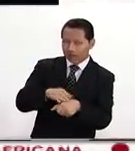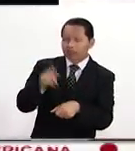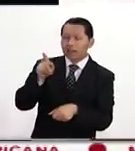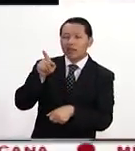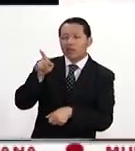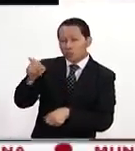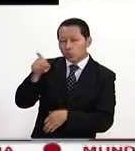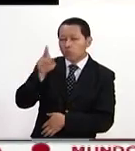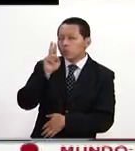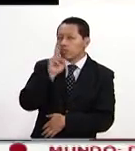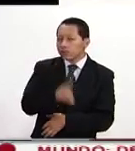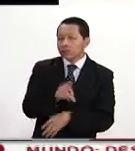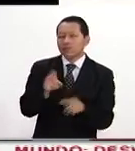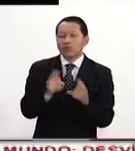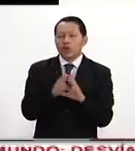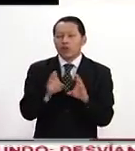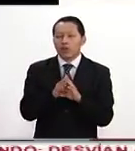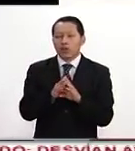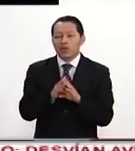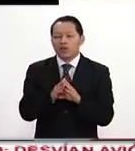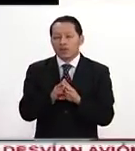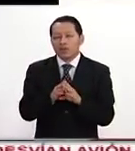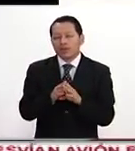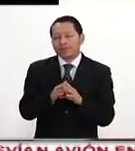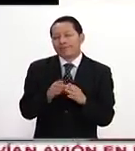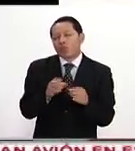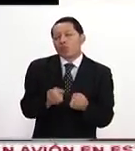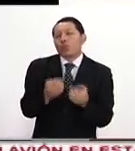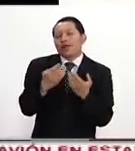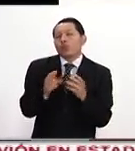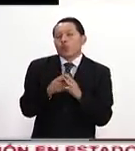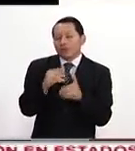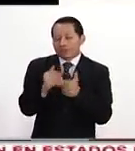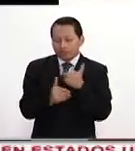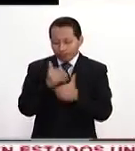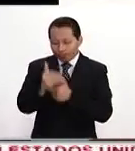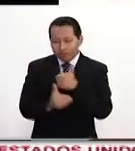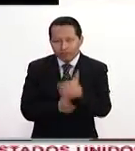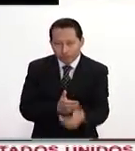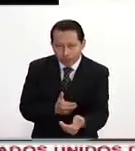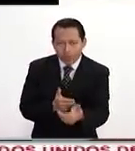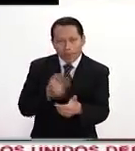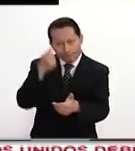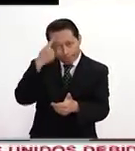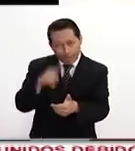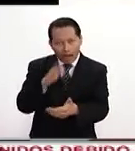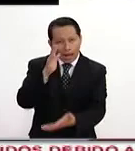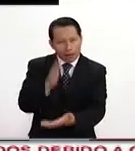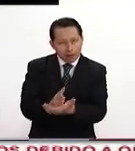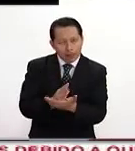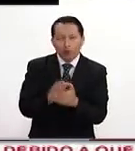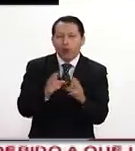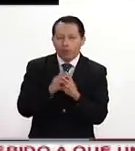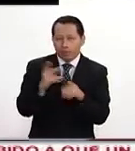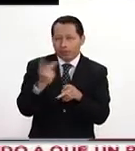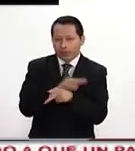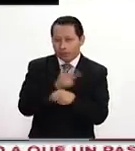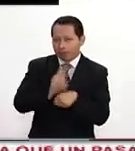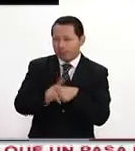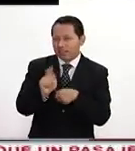¿cuánto se ha avanzado desde esta trinchera para poder poner un freno a lo que está pasando allá en Venezuela?